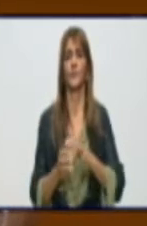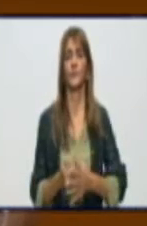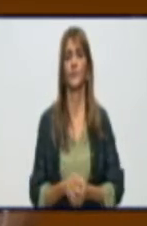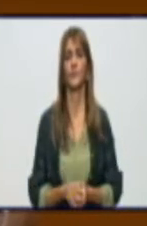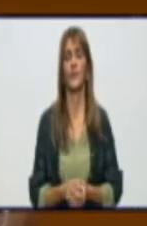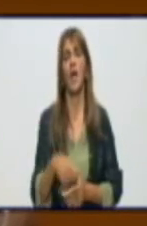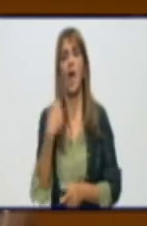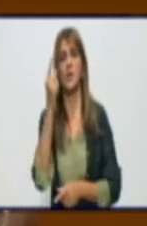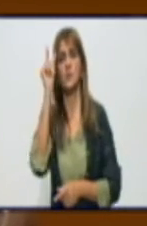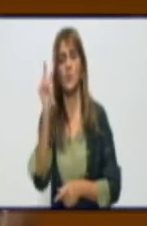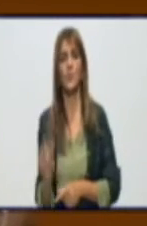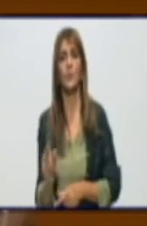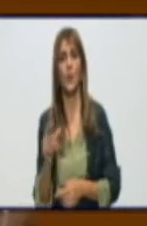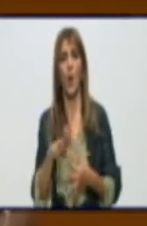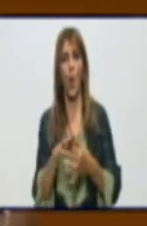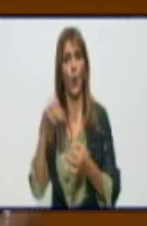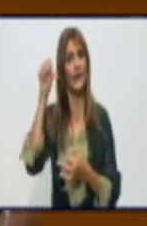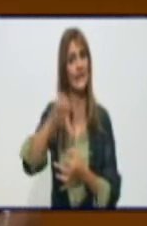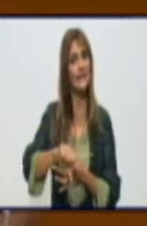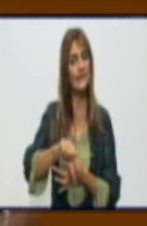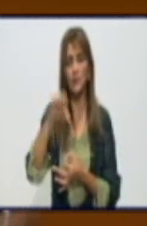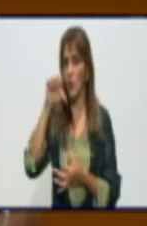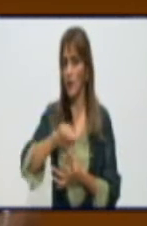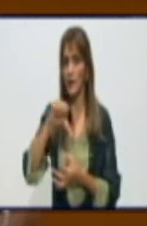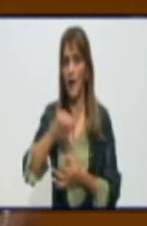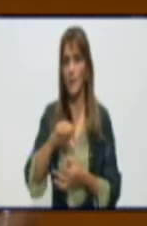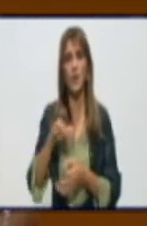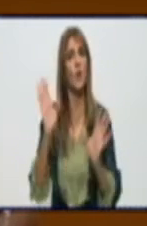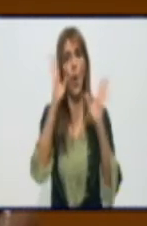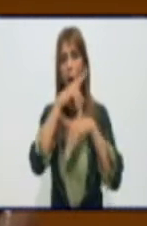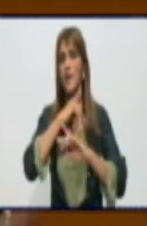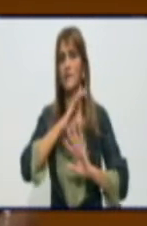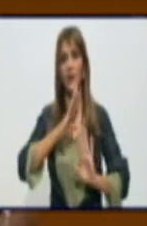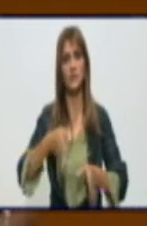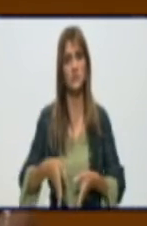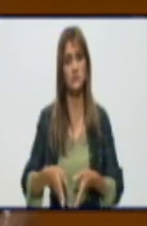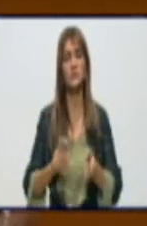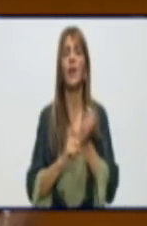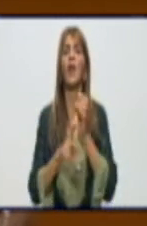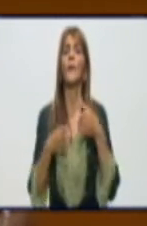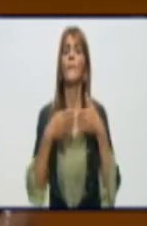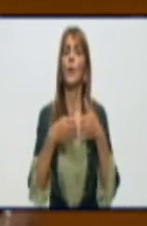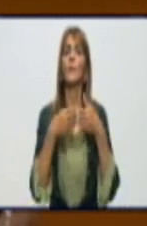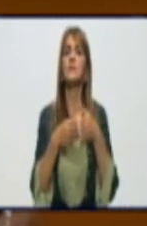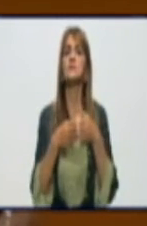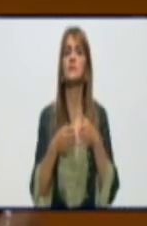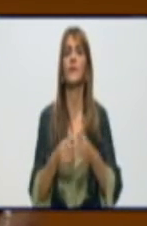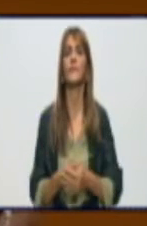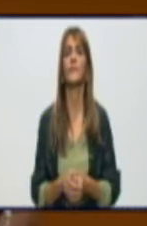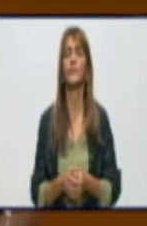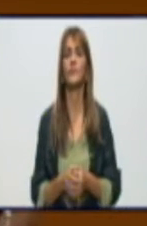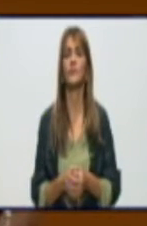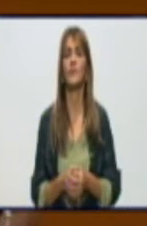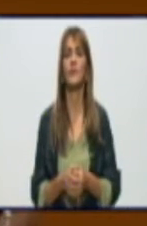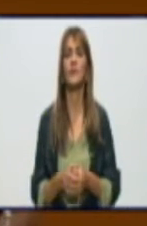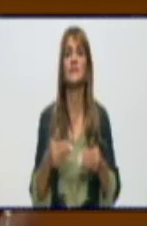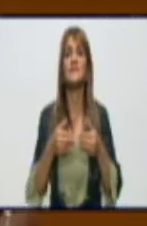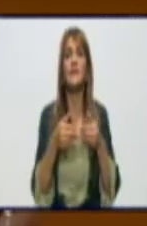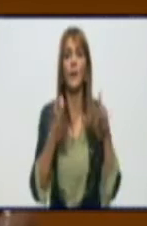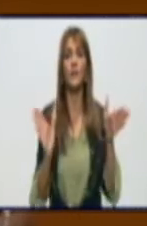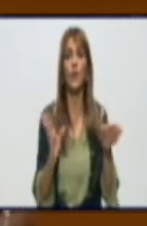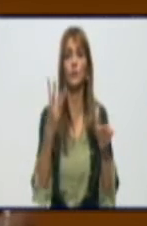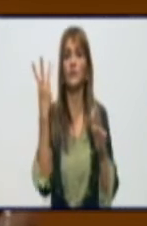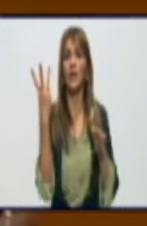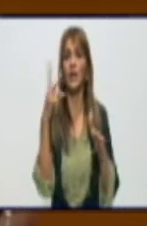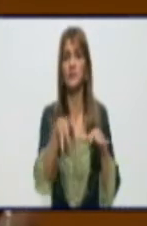reportado de crítico. No tenemos fallecidos en el reportado. Y en la provincia se abrieron tres controles de focos nuevos y